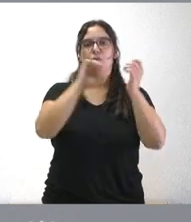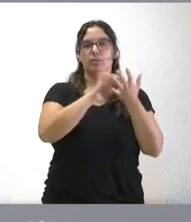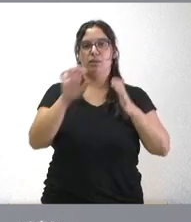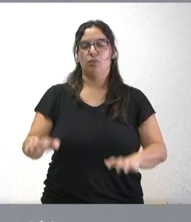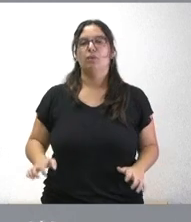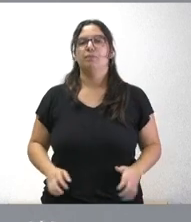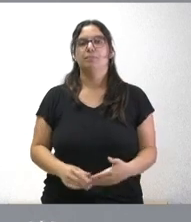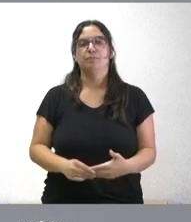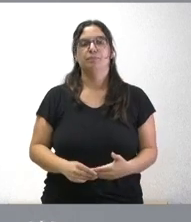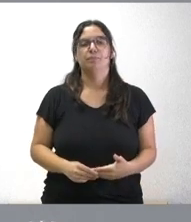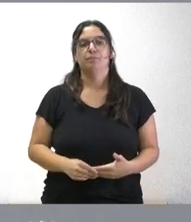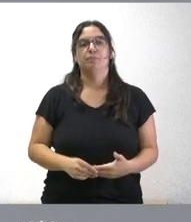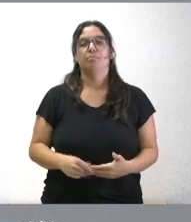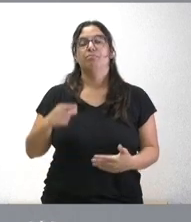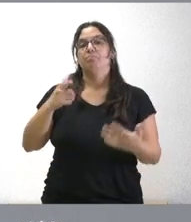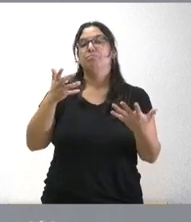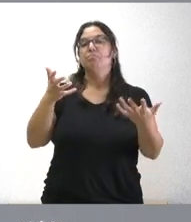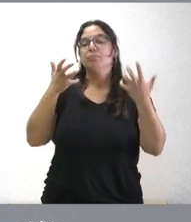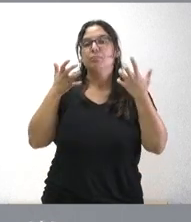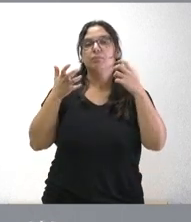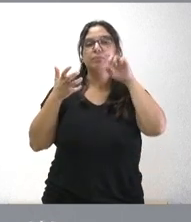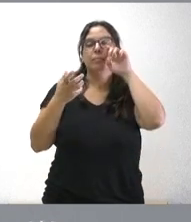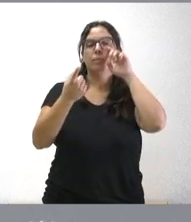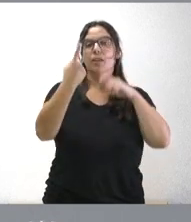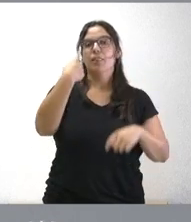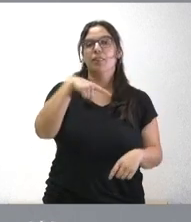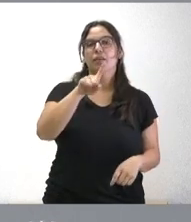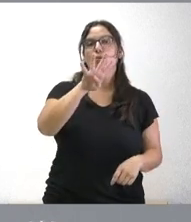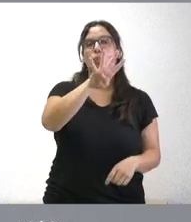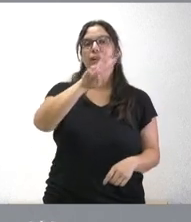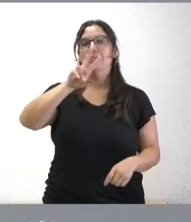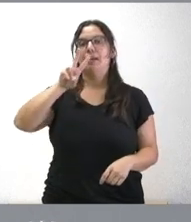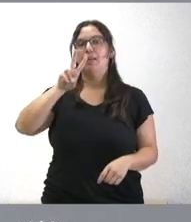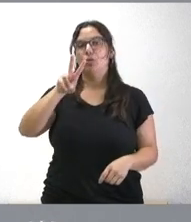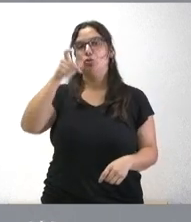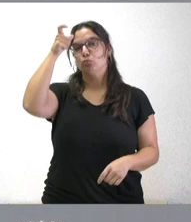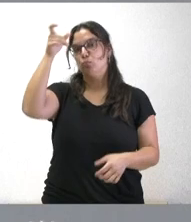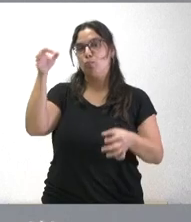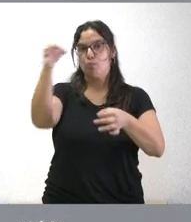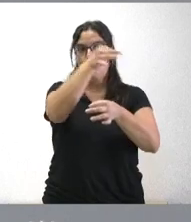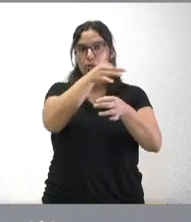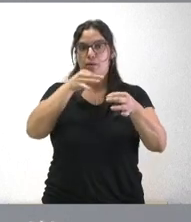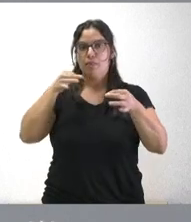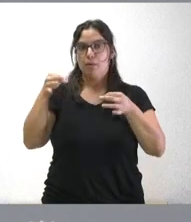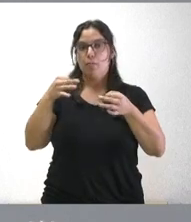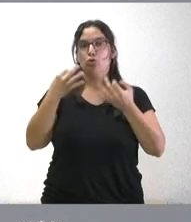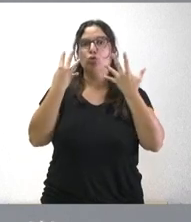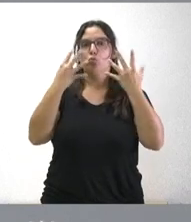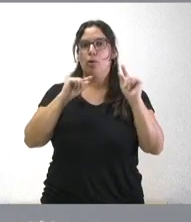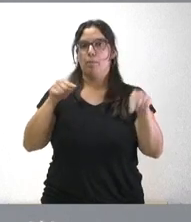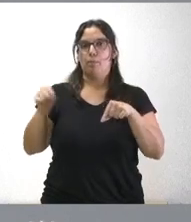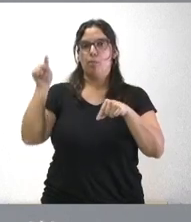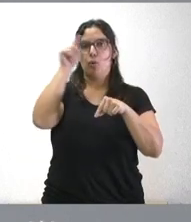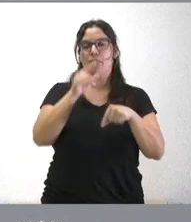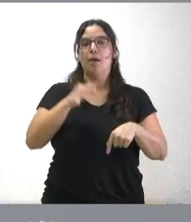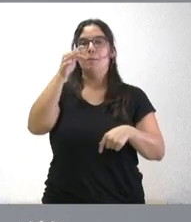Se va a beneficiar con ello a 142 municipios de las nueve provincias de Castilla y León, más una